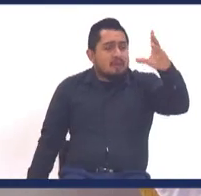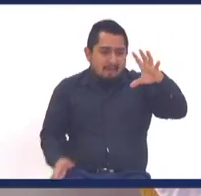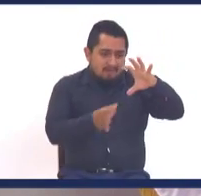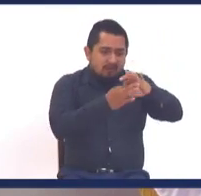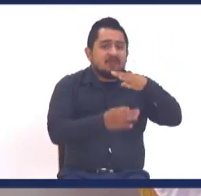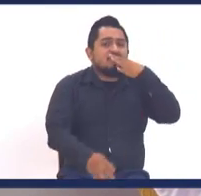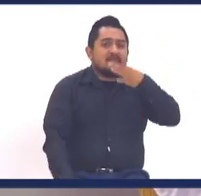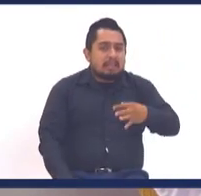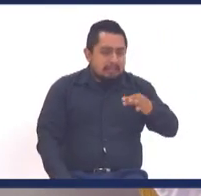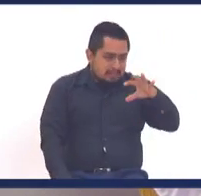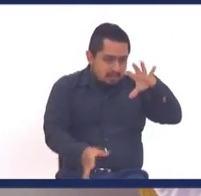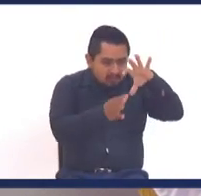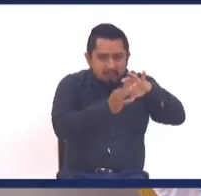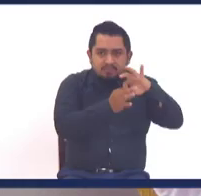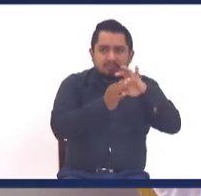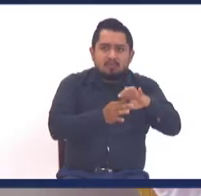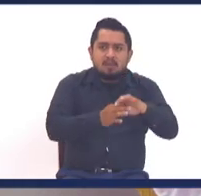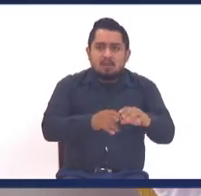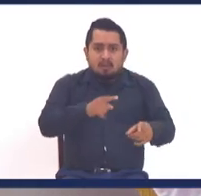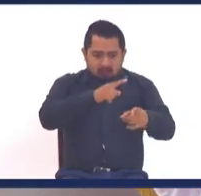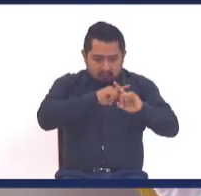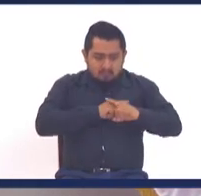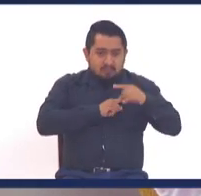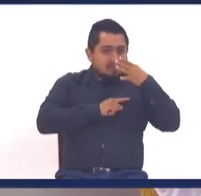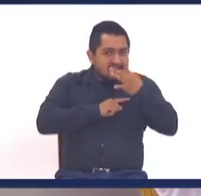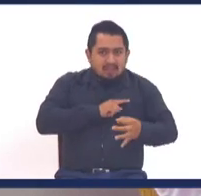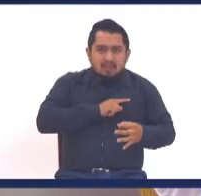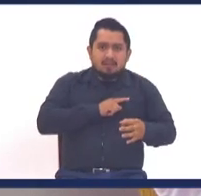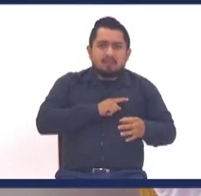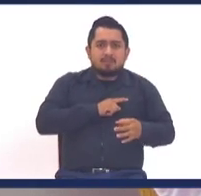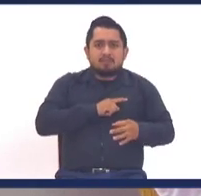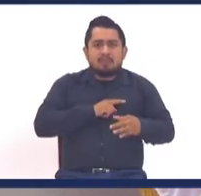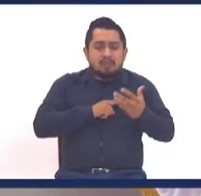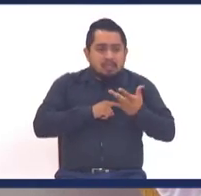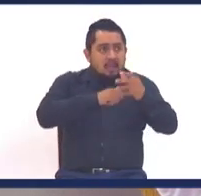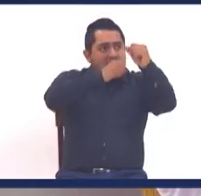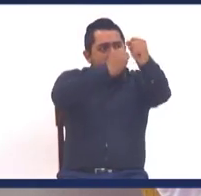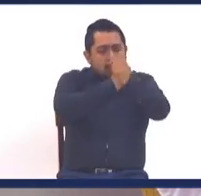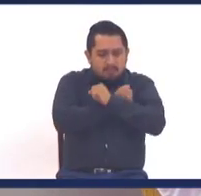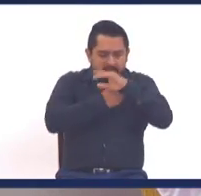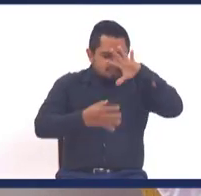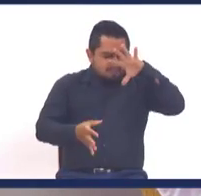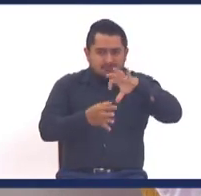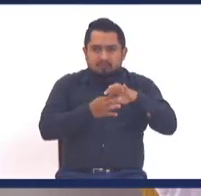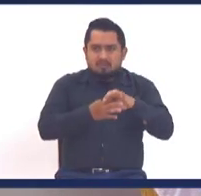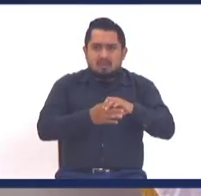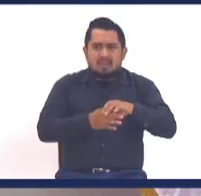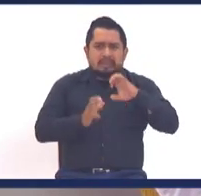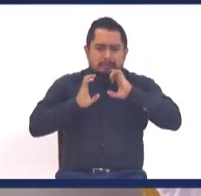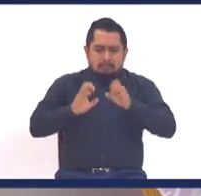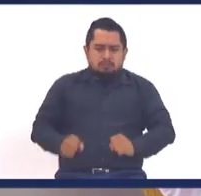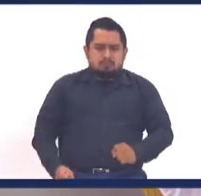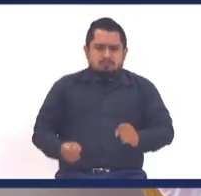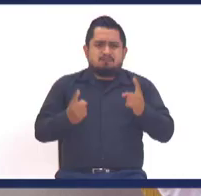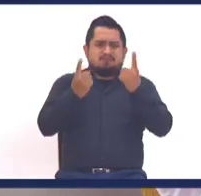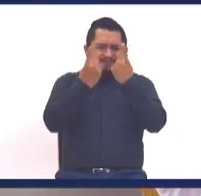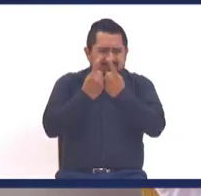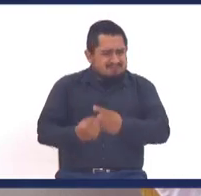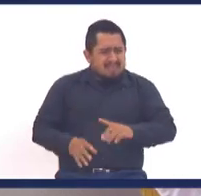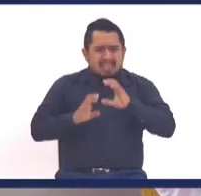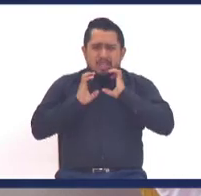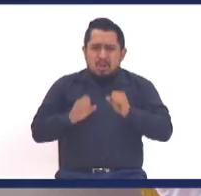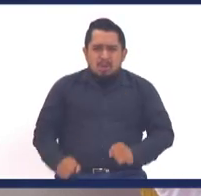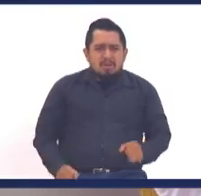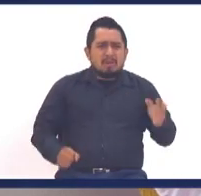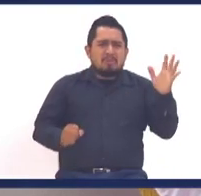la verdad, estamos casados, con el cristianismo, estamos casados, con el amor de Dios, y vendrán otros gobiernos, o cuantos presidentes, no hemos visto pasar,